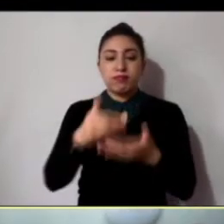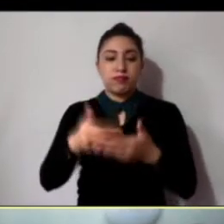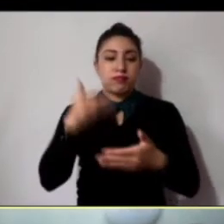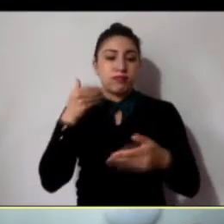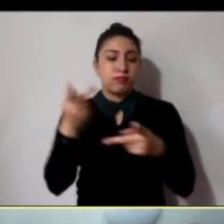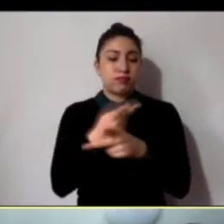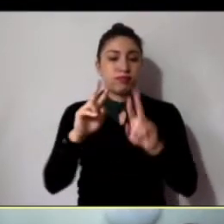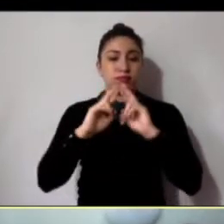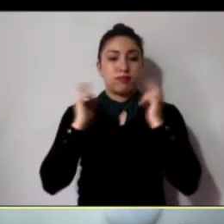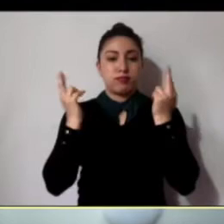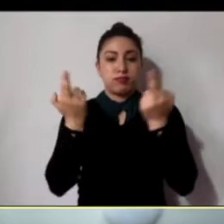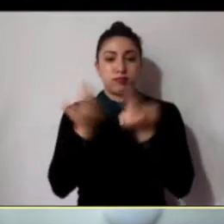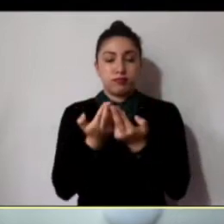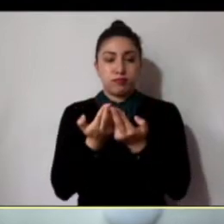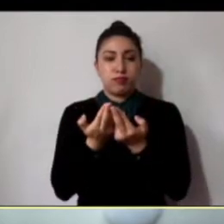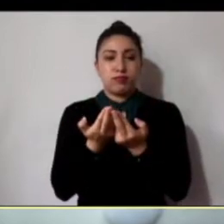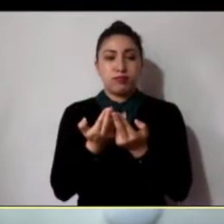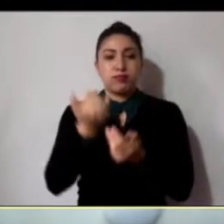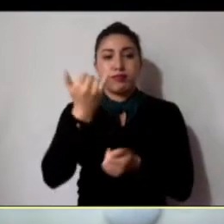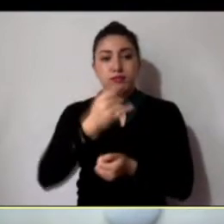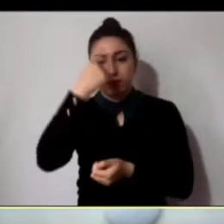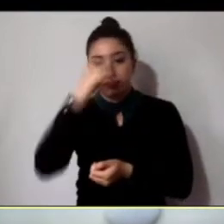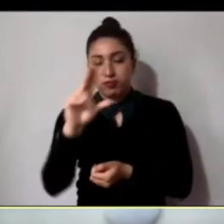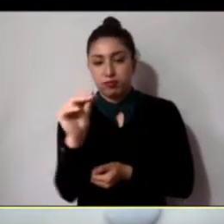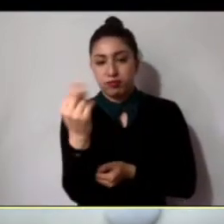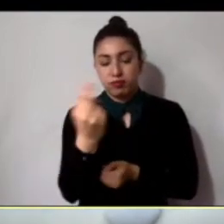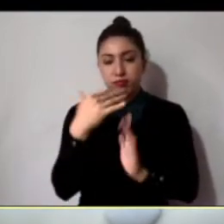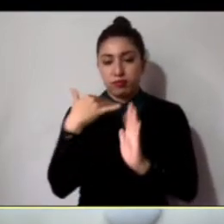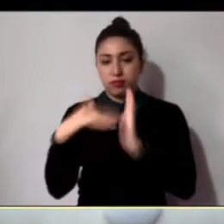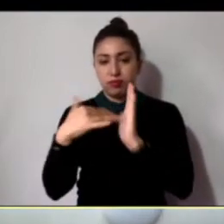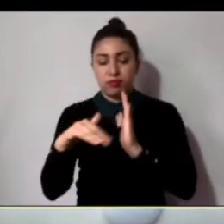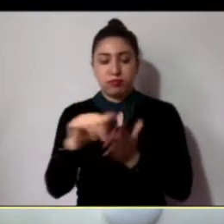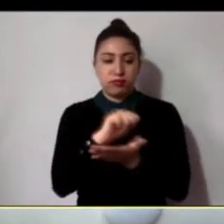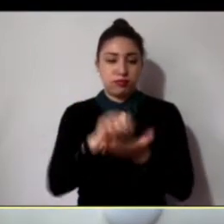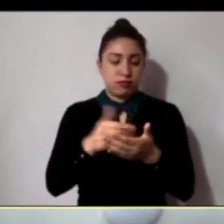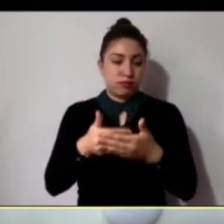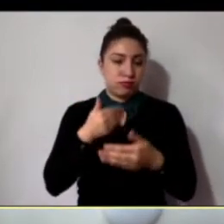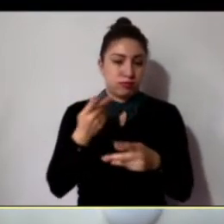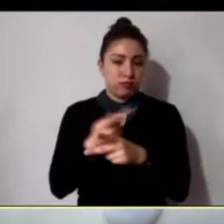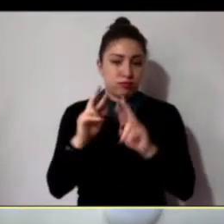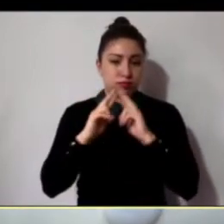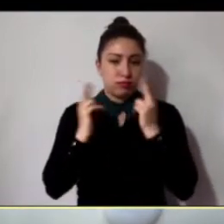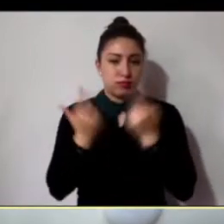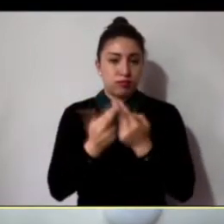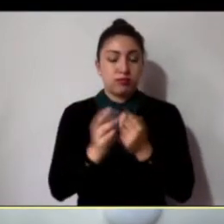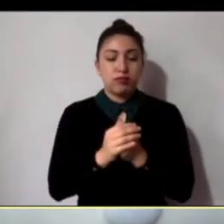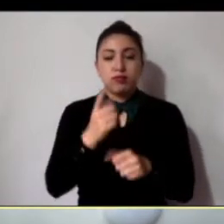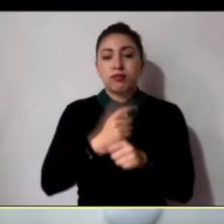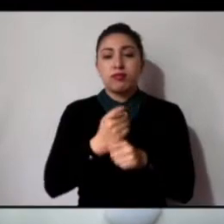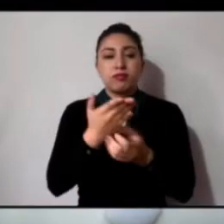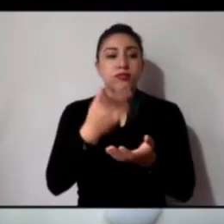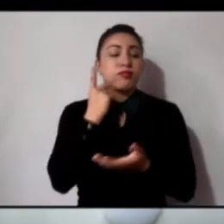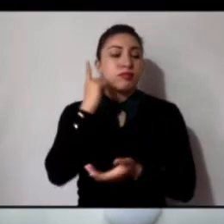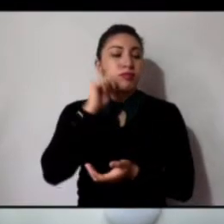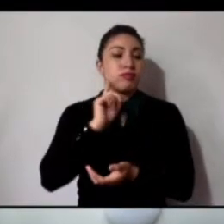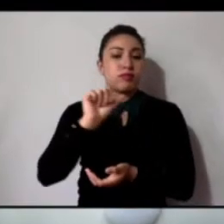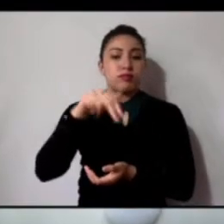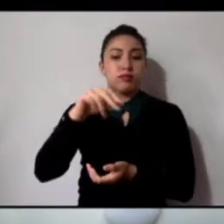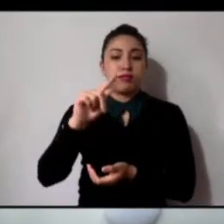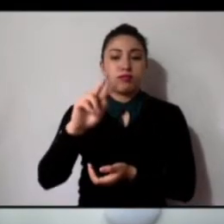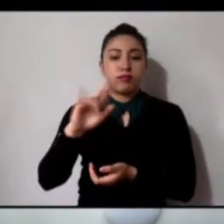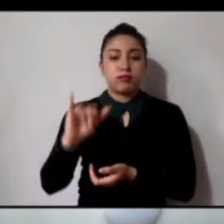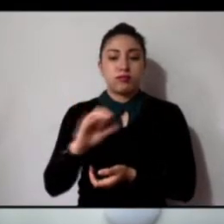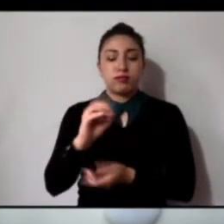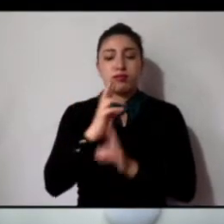omitirse, perdón, la lectura del acta de la reunión anterior. Diputada Ana Hernández Trejo. Diputada Ana Hernández, a